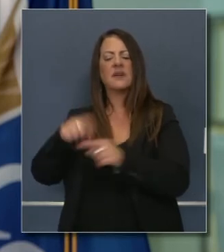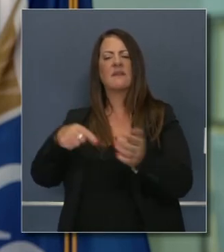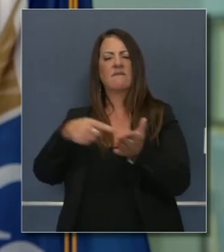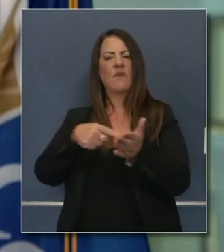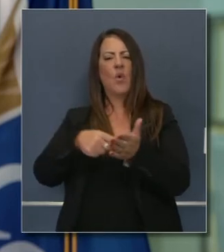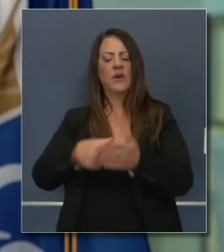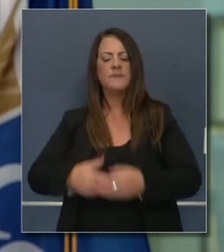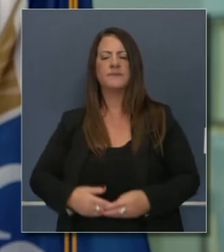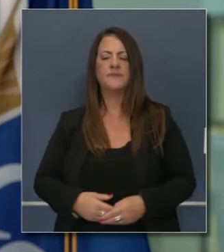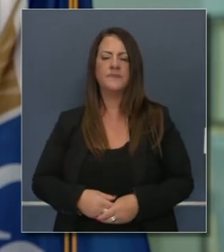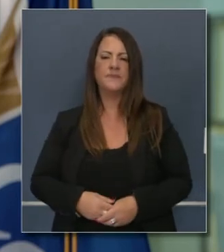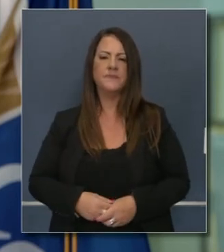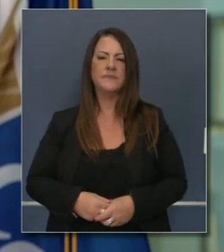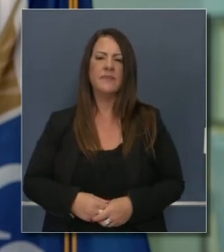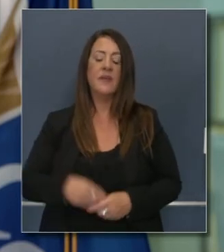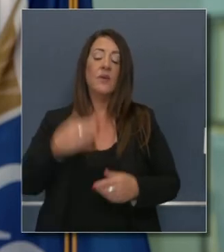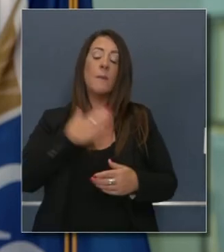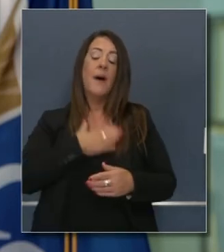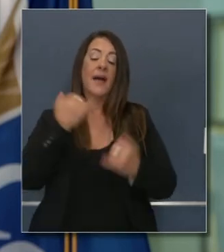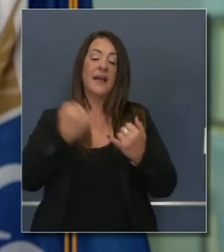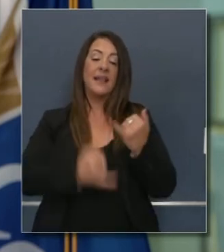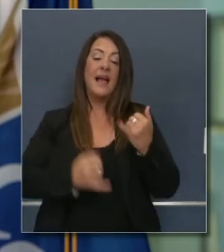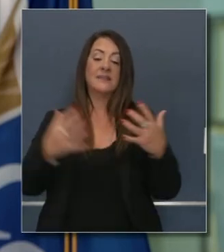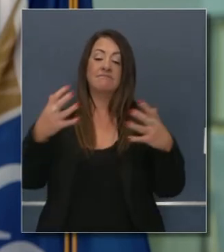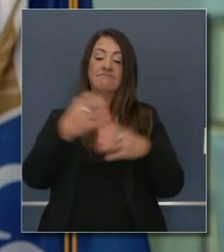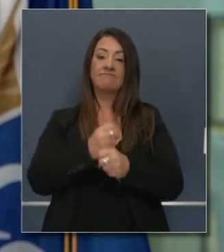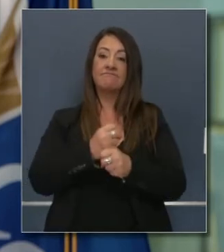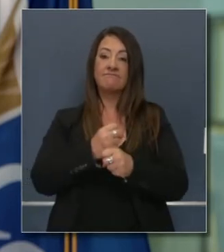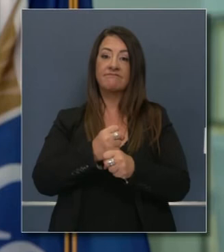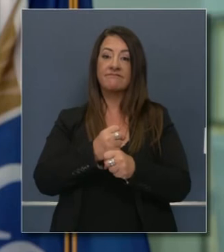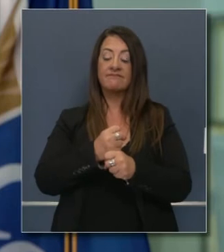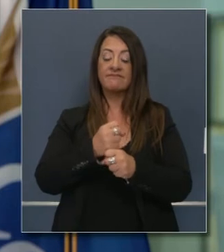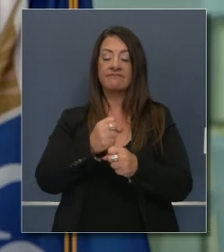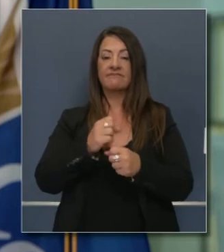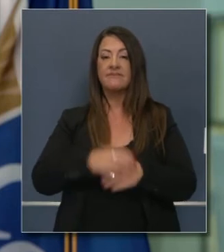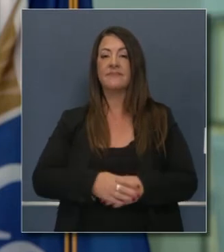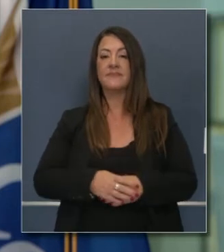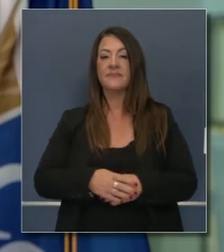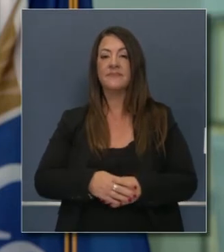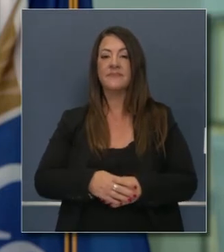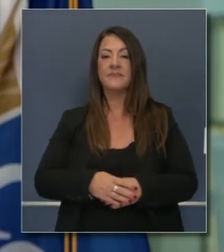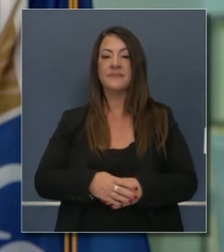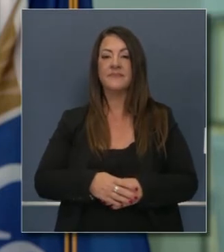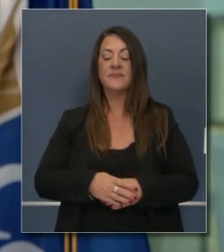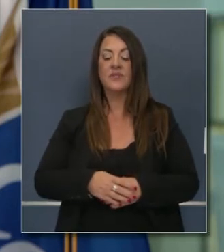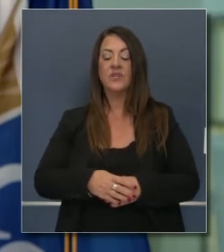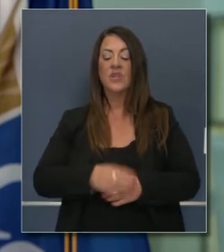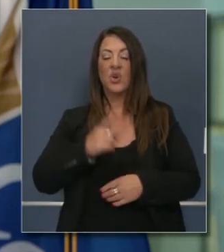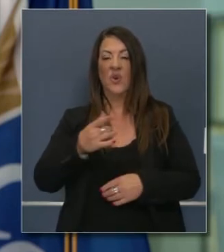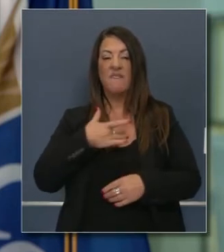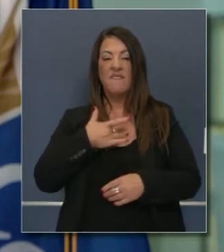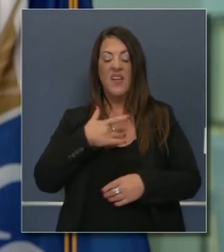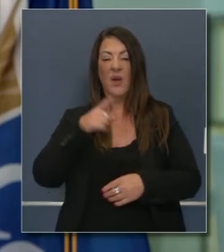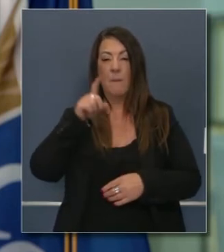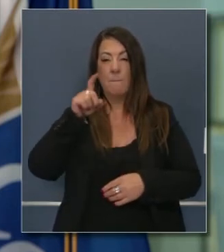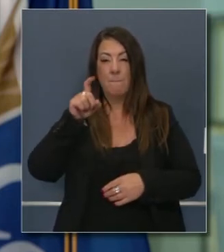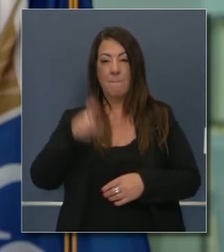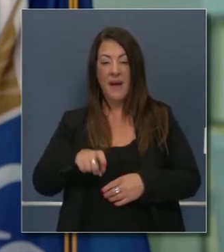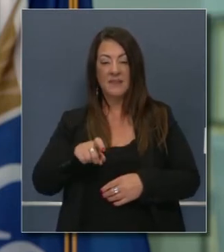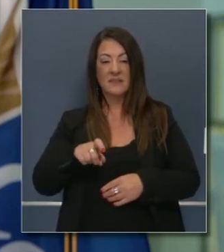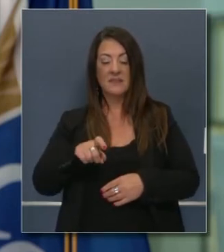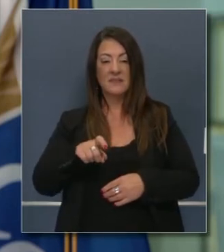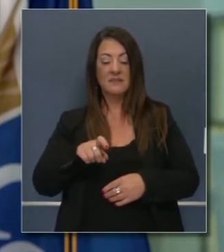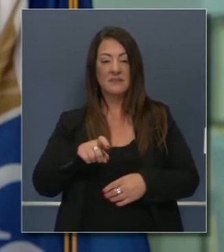por estos costos del seguro de la salud y voy a terminar con esto ahora mire la caja A o mejor dicho la puerta